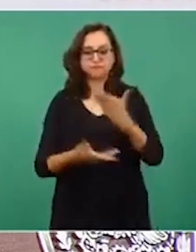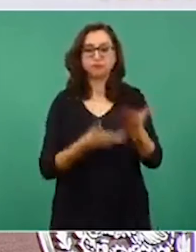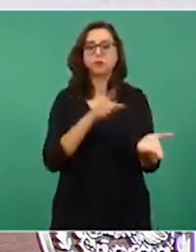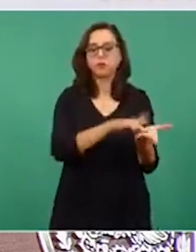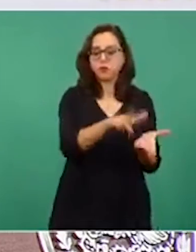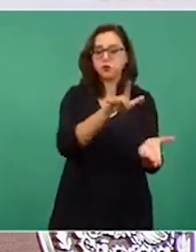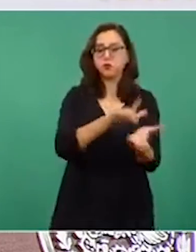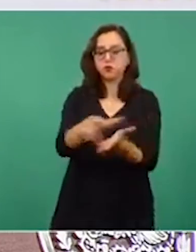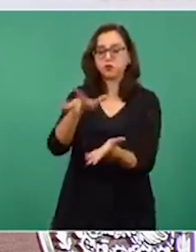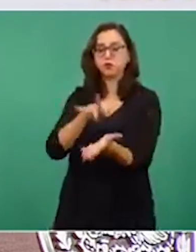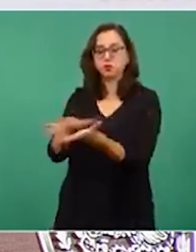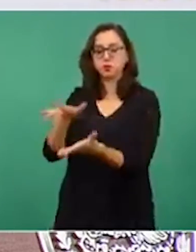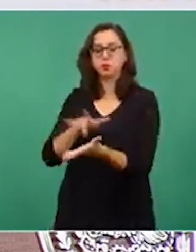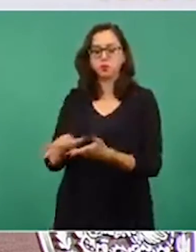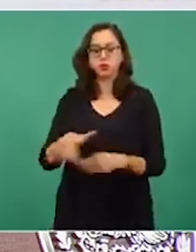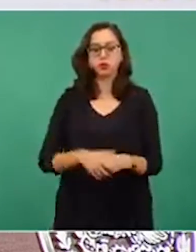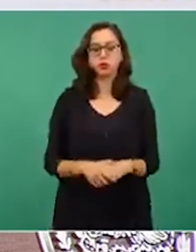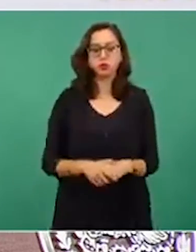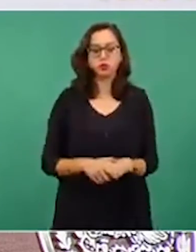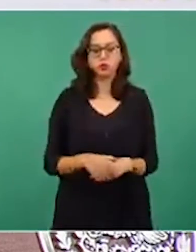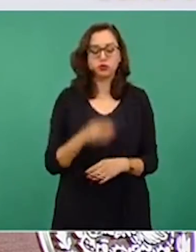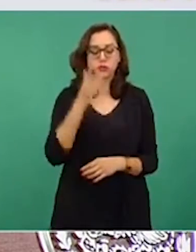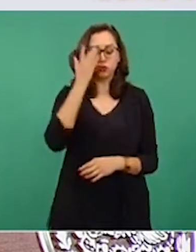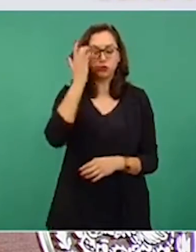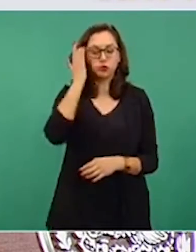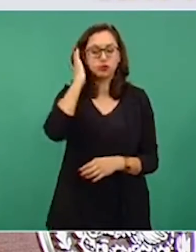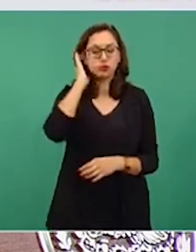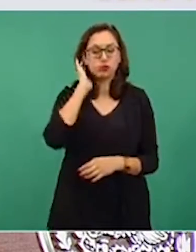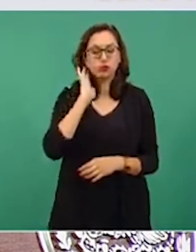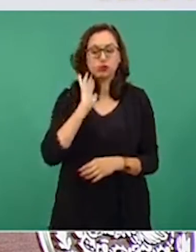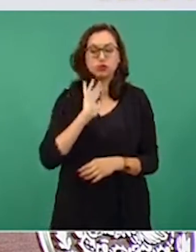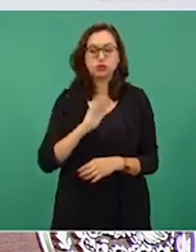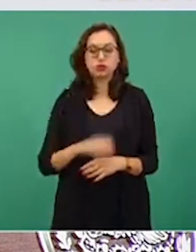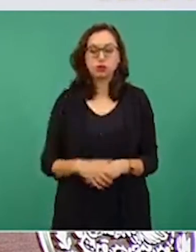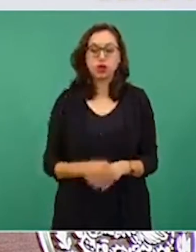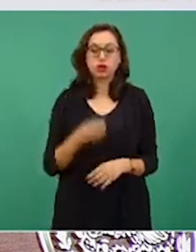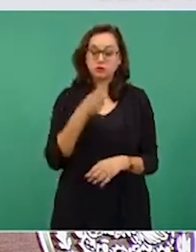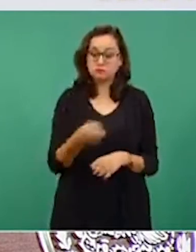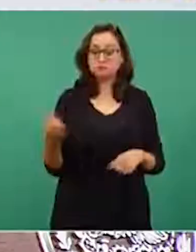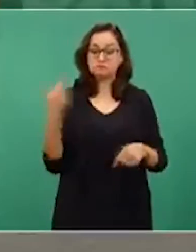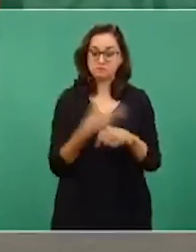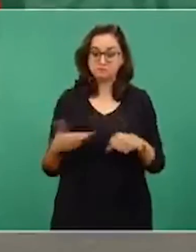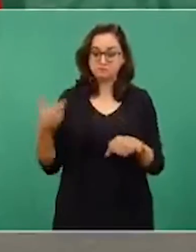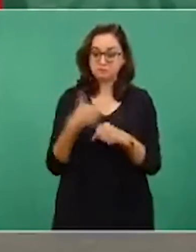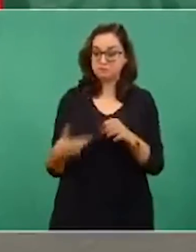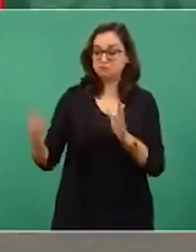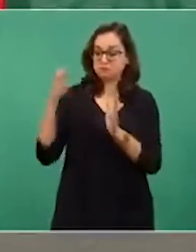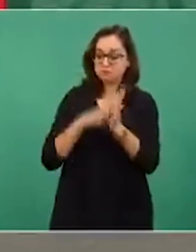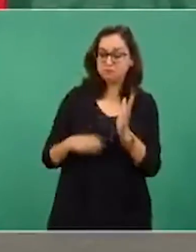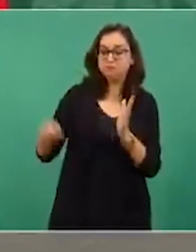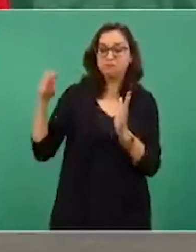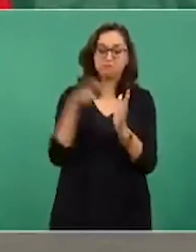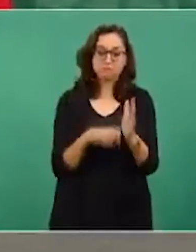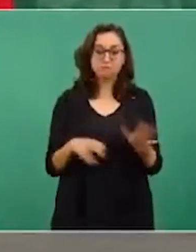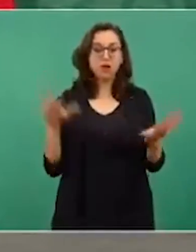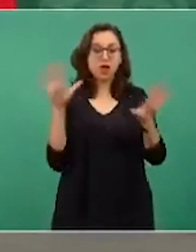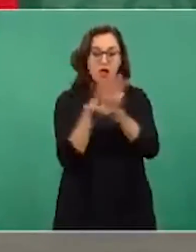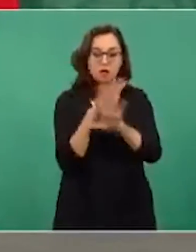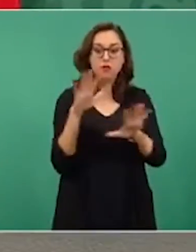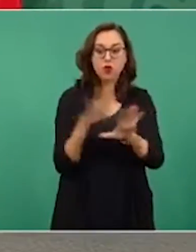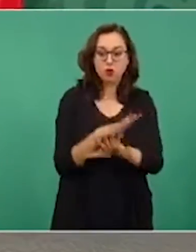apoyar. Es una reforma que se está haciendo en todo el gobierno y que